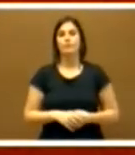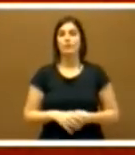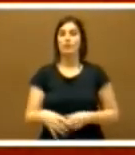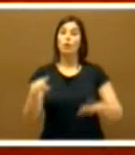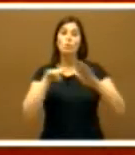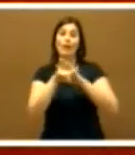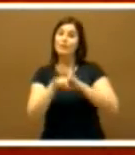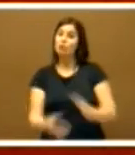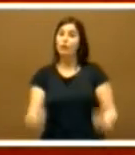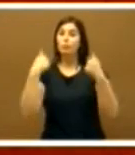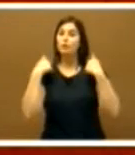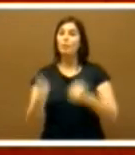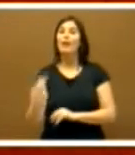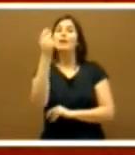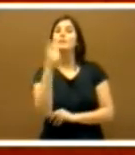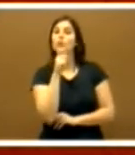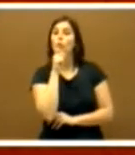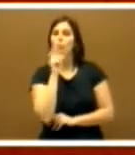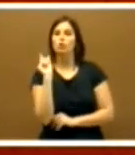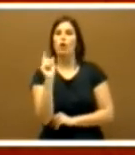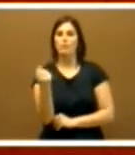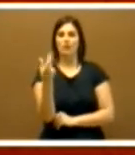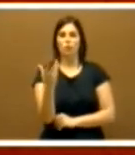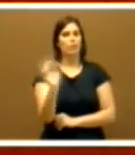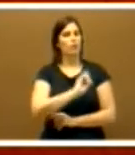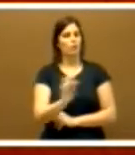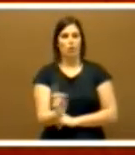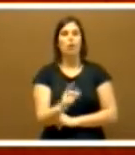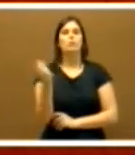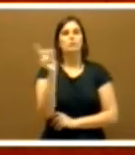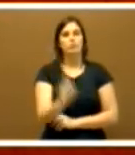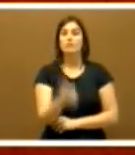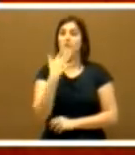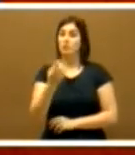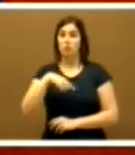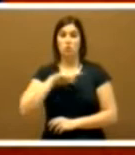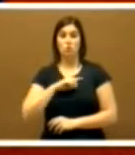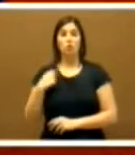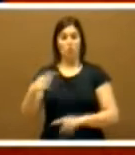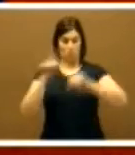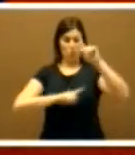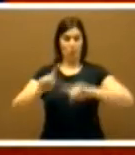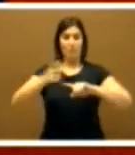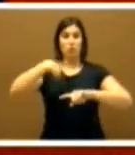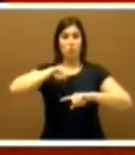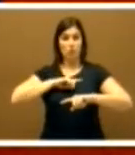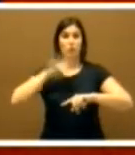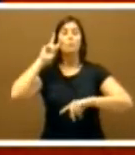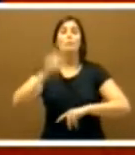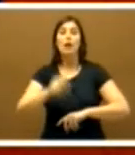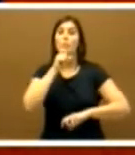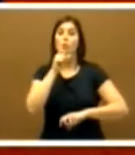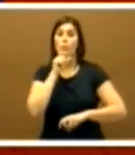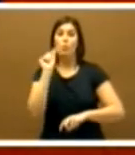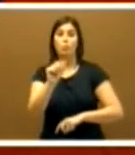gestión responsable no solo se escribe con números. Si miráramos como políticos nuestros problemas, solo desde